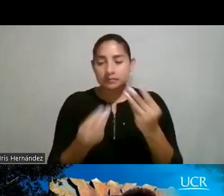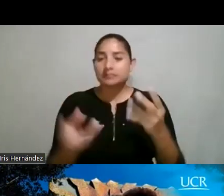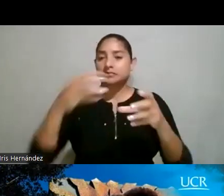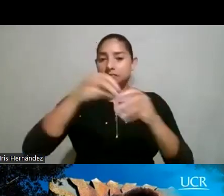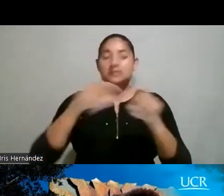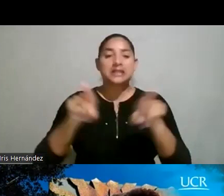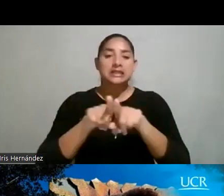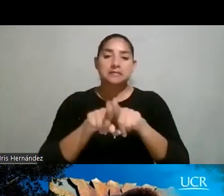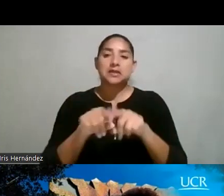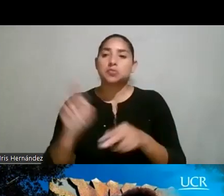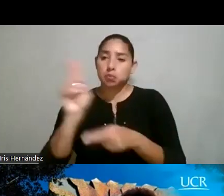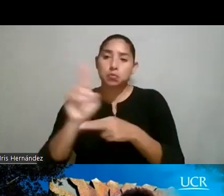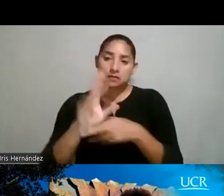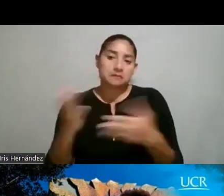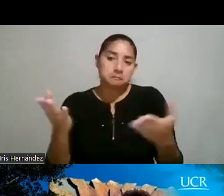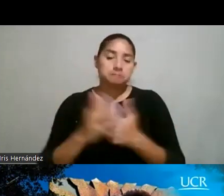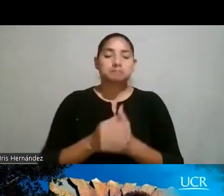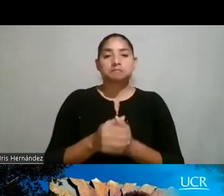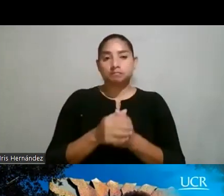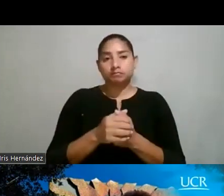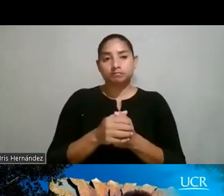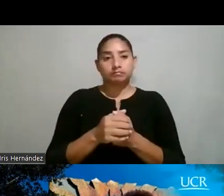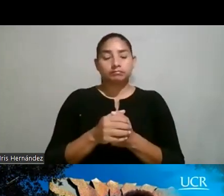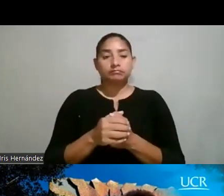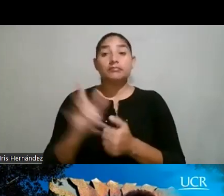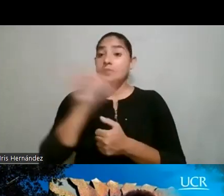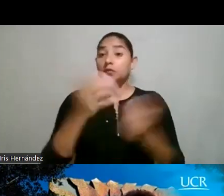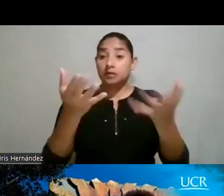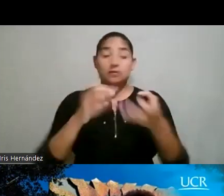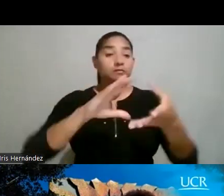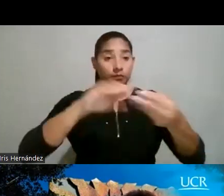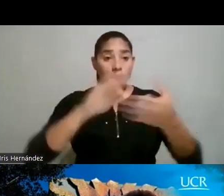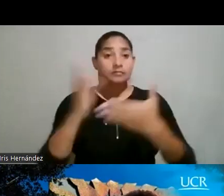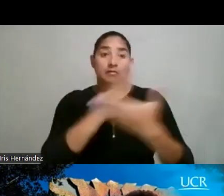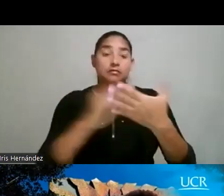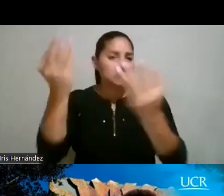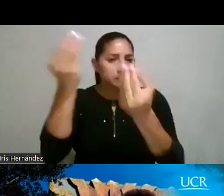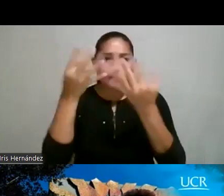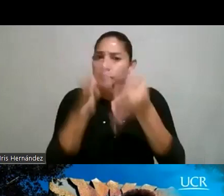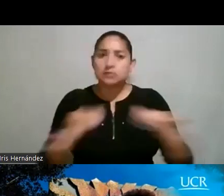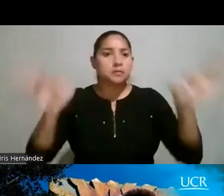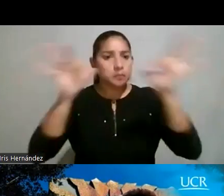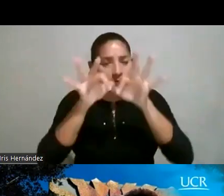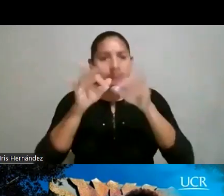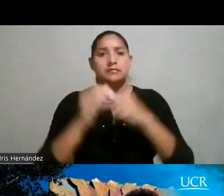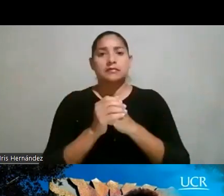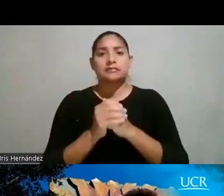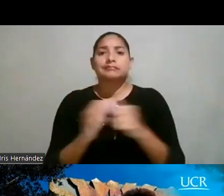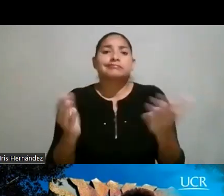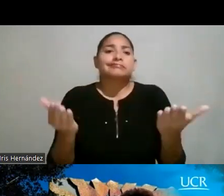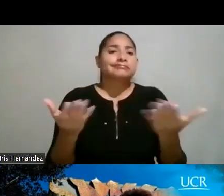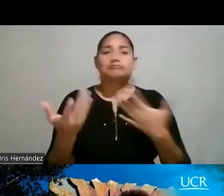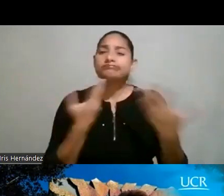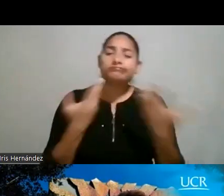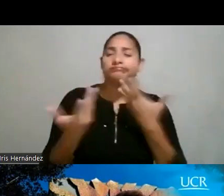también es muy común utilizar. Igual quiero aquí comentar con ustedes algunos datos importantes y cuando hablamos de